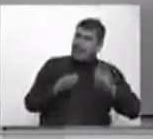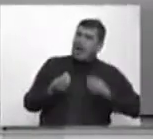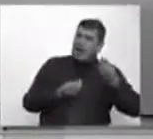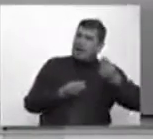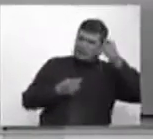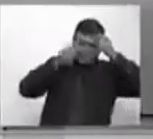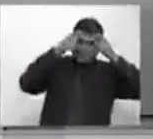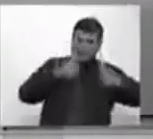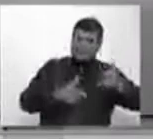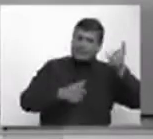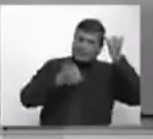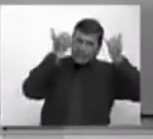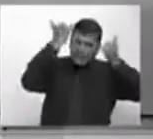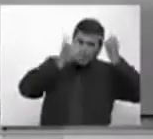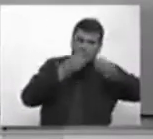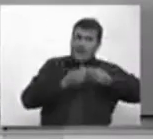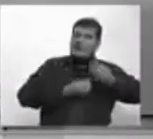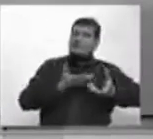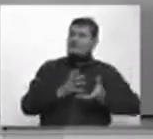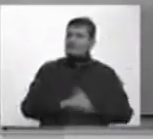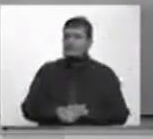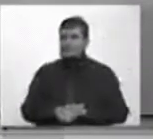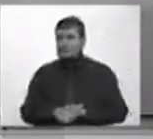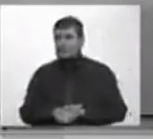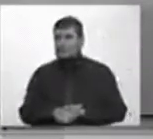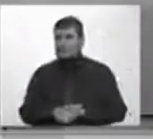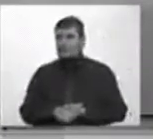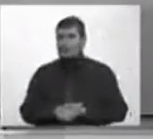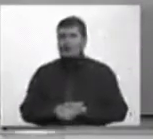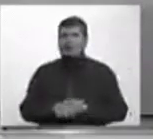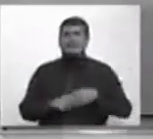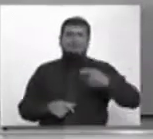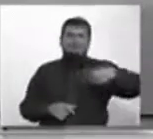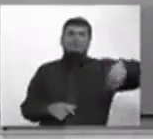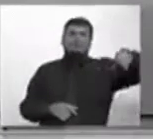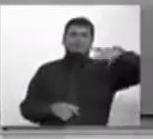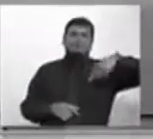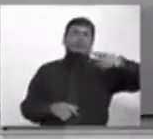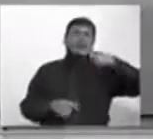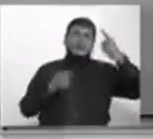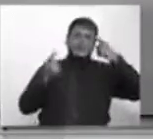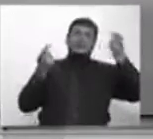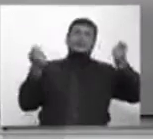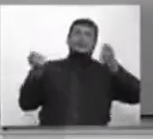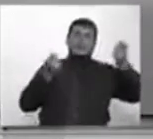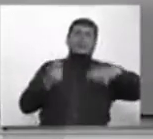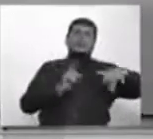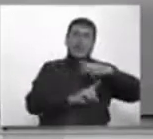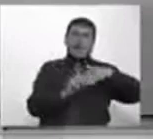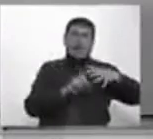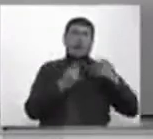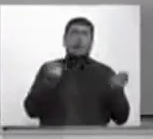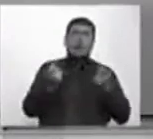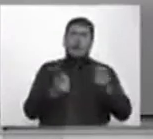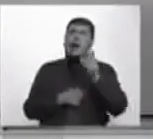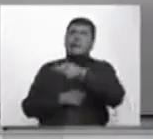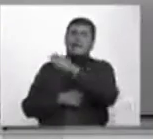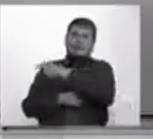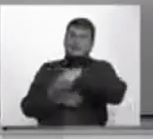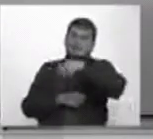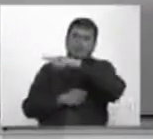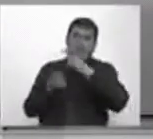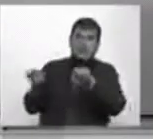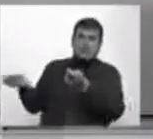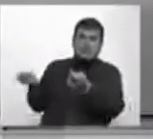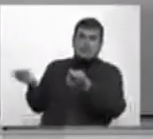Uno diría, el gobierno va a entrar a disputarse el control de la población y no permitir que la mafia